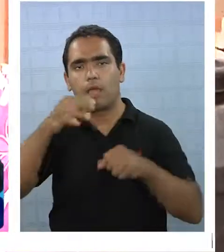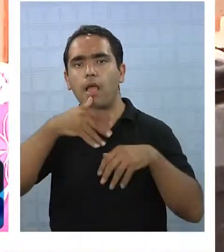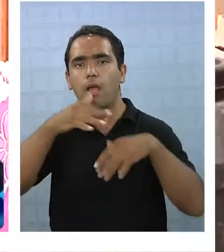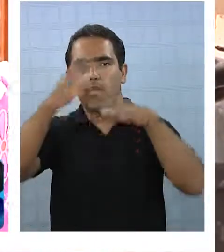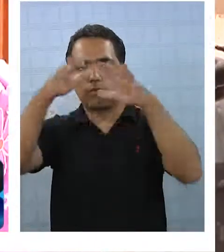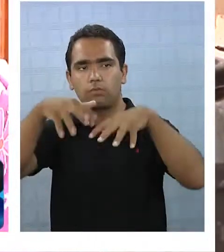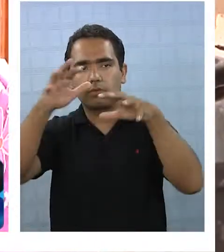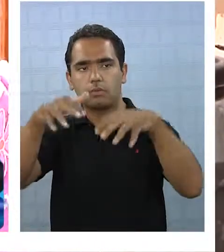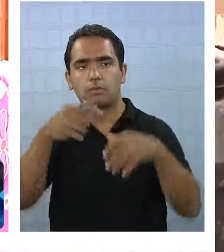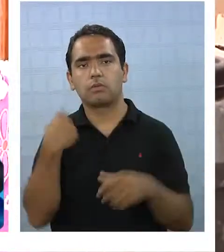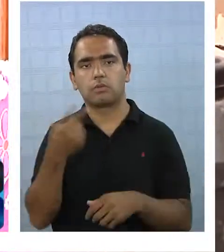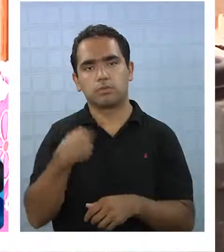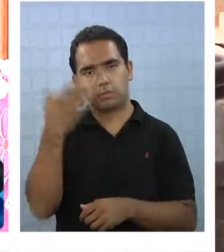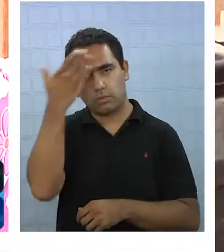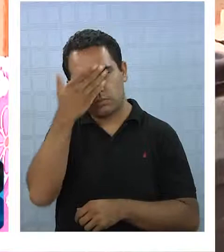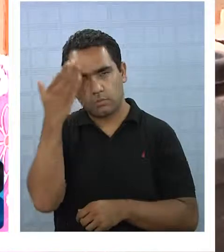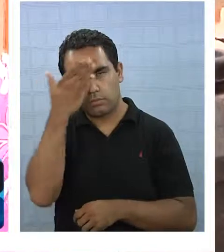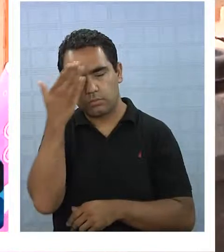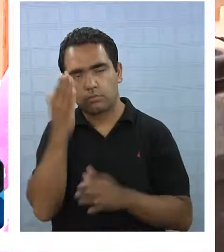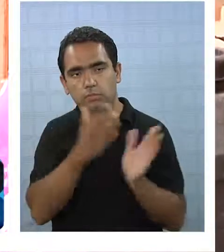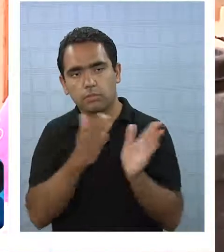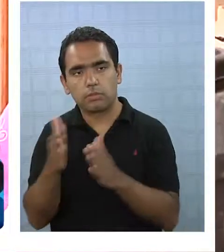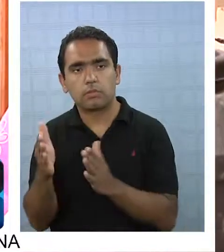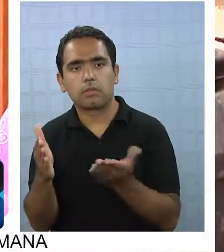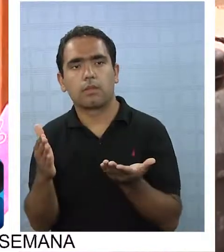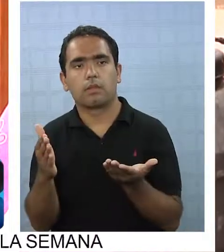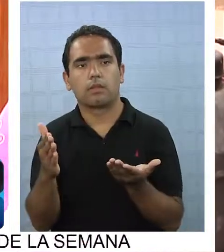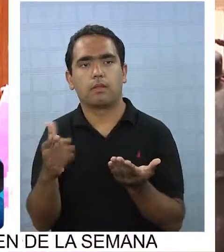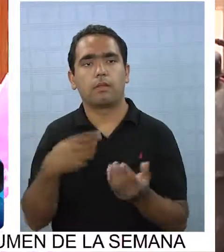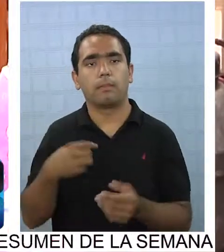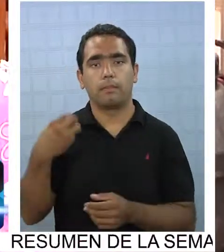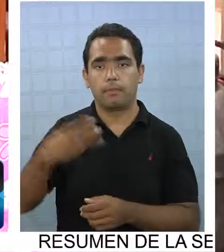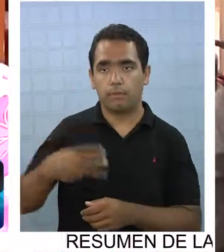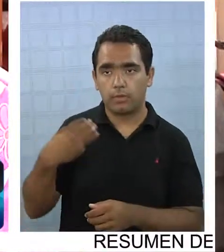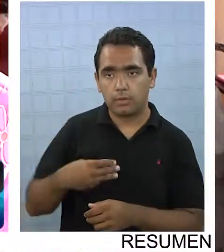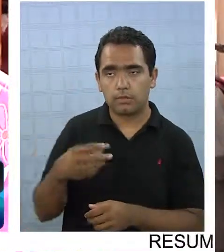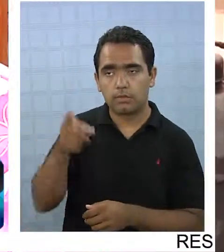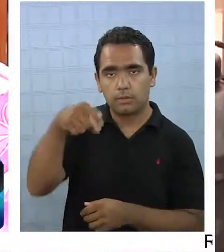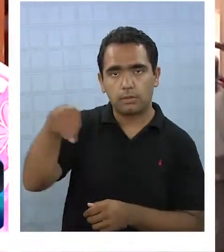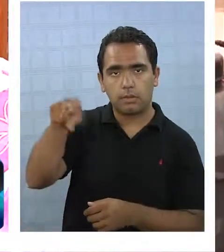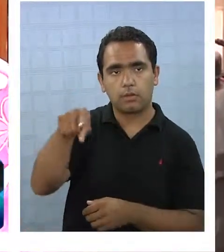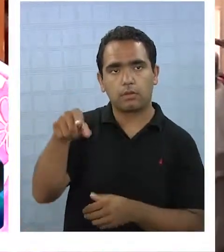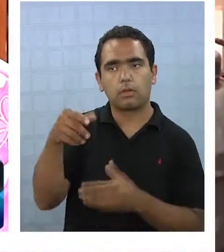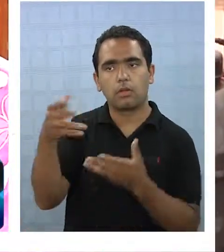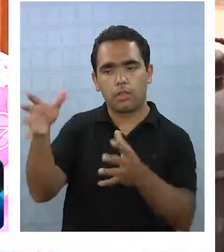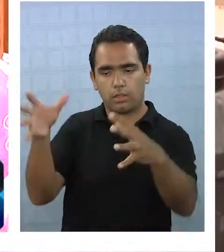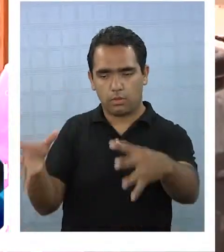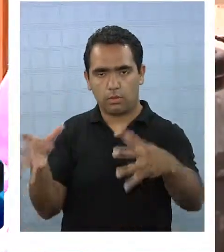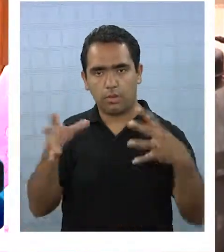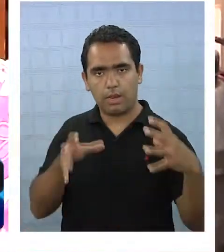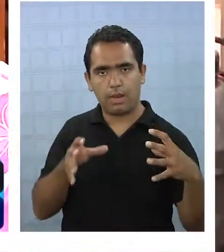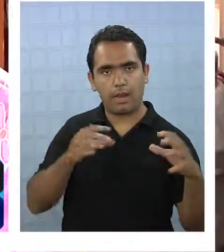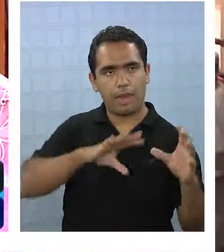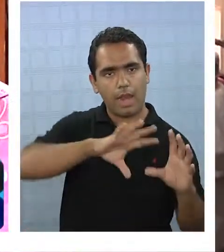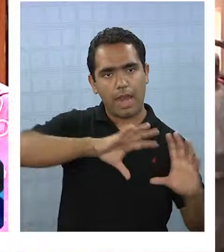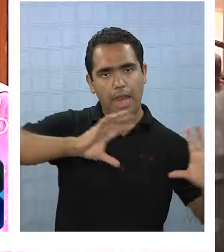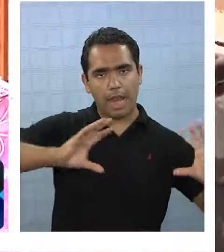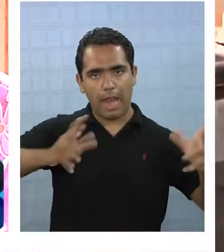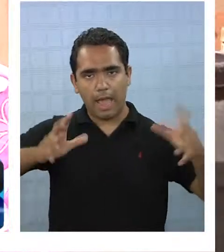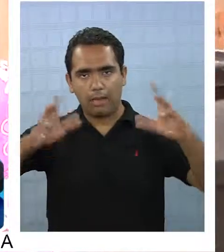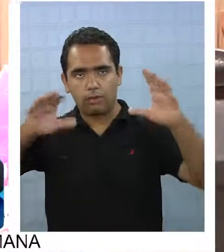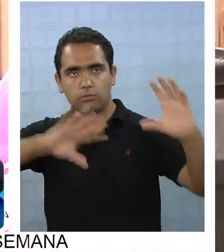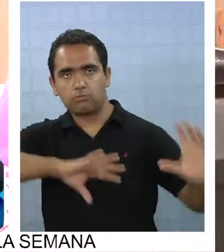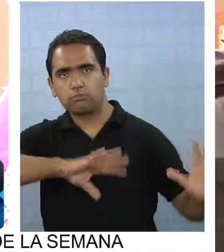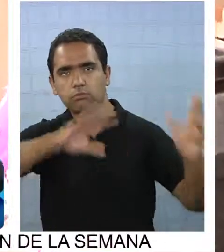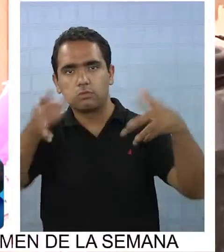empezamos a preocupar y a organizar. Si bien es cierto que la municipalidad entregó unos rollos de nylon, pero esos están en el container,